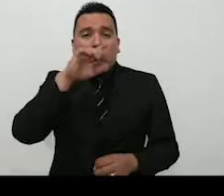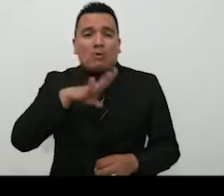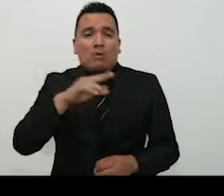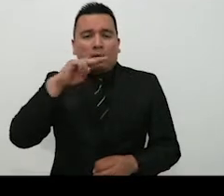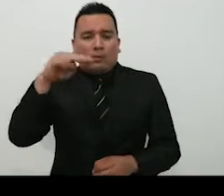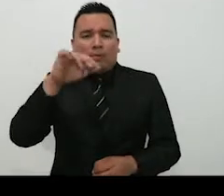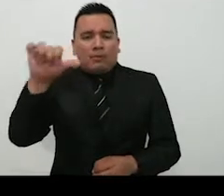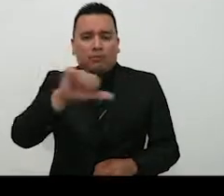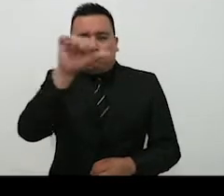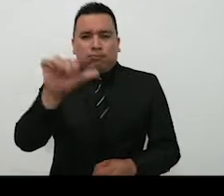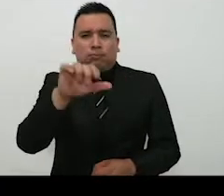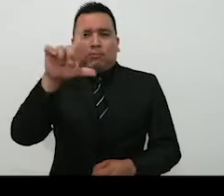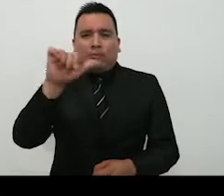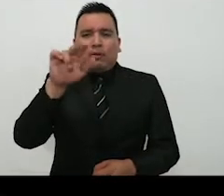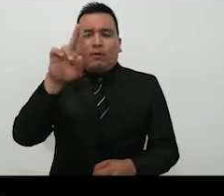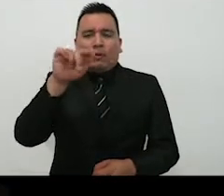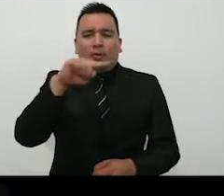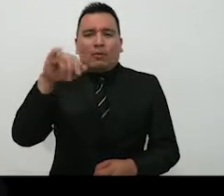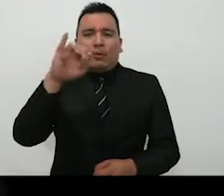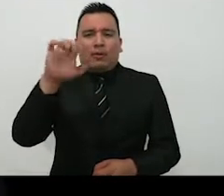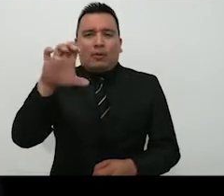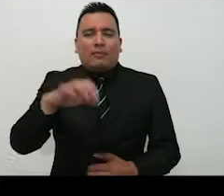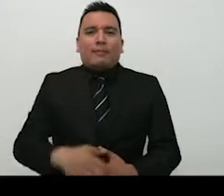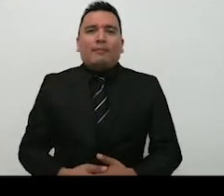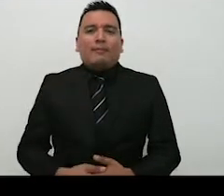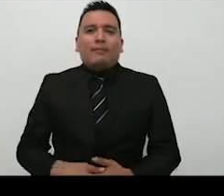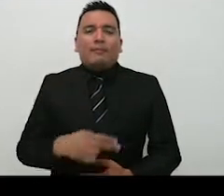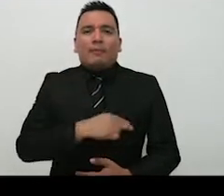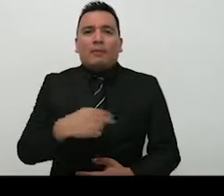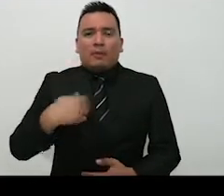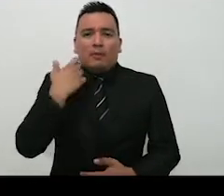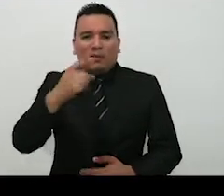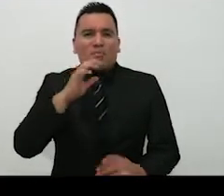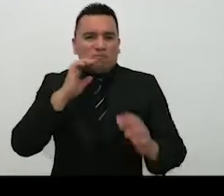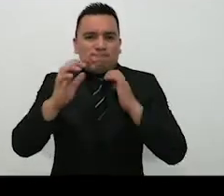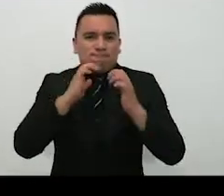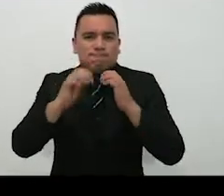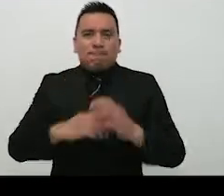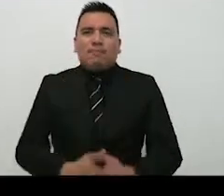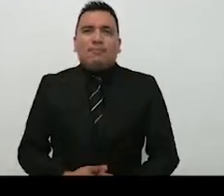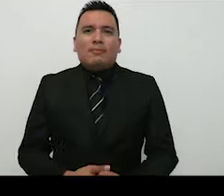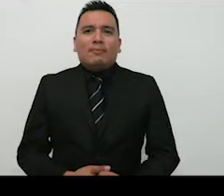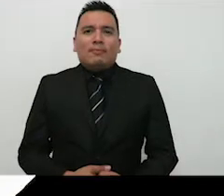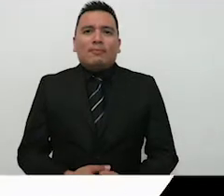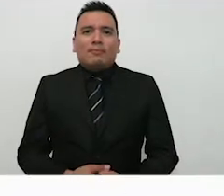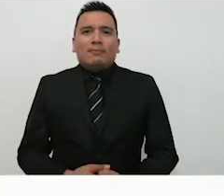Twitter nos va a encontrar como arrobalaurna-yEC. Queremos tener comunicación con usted.